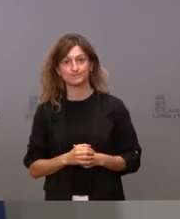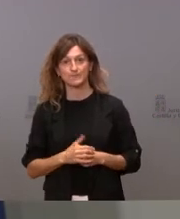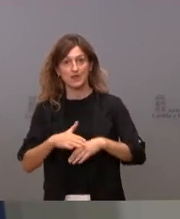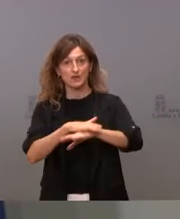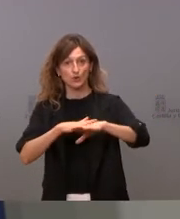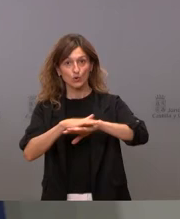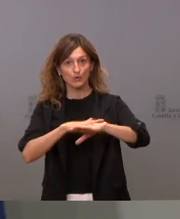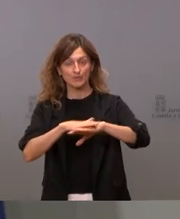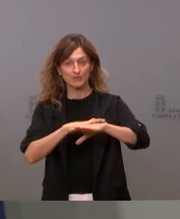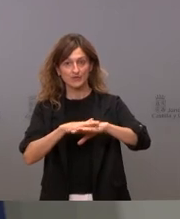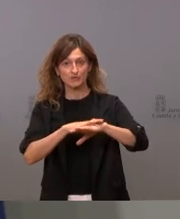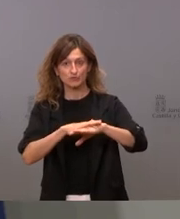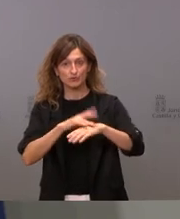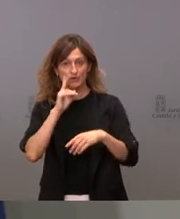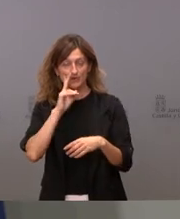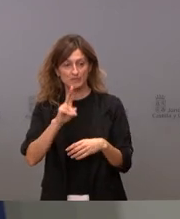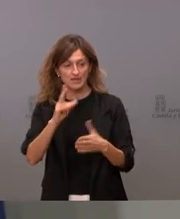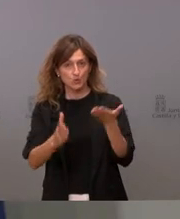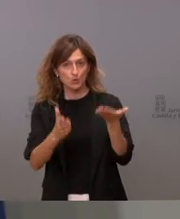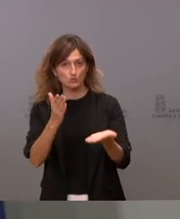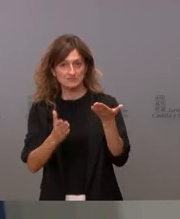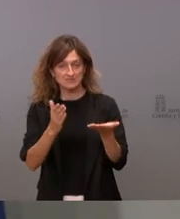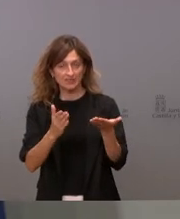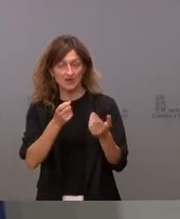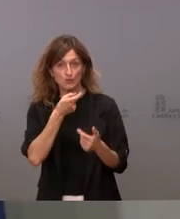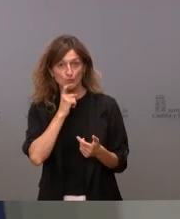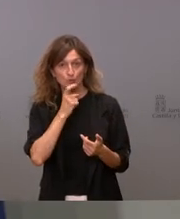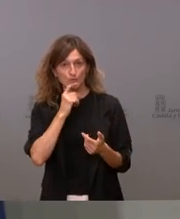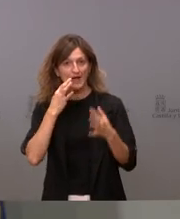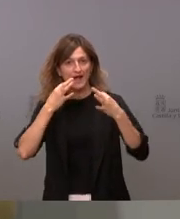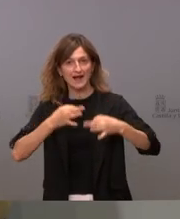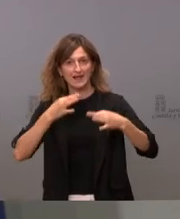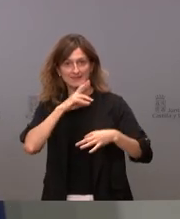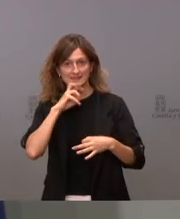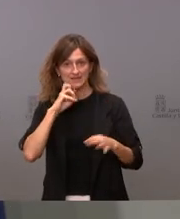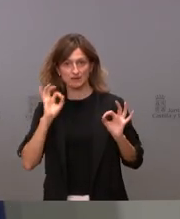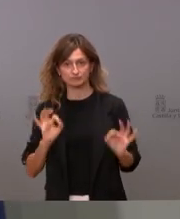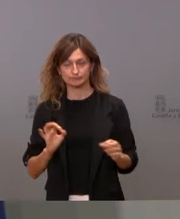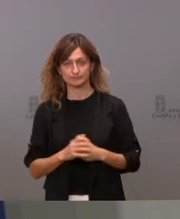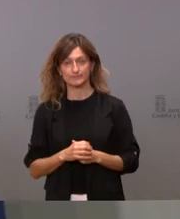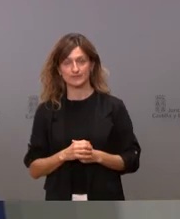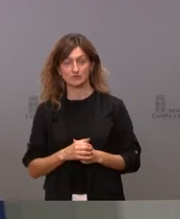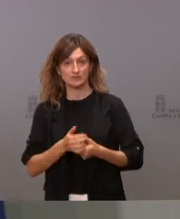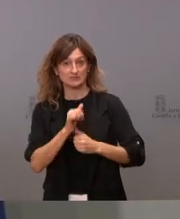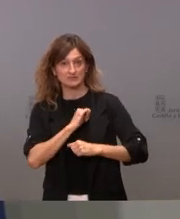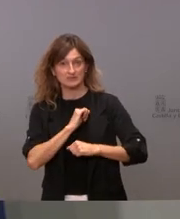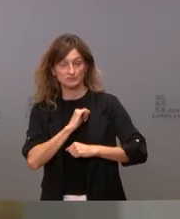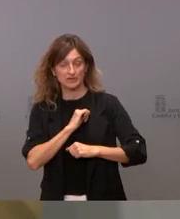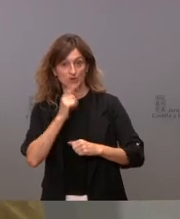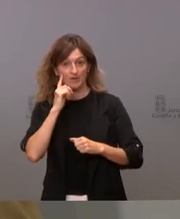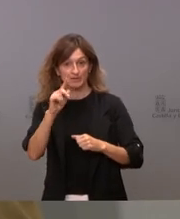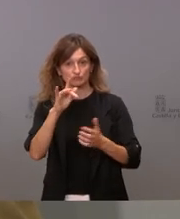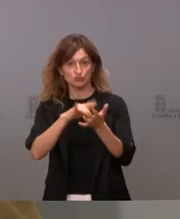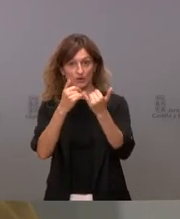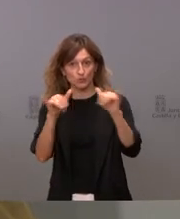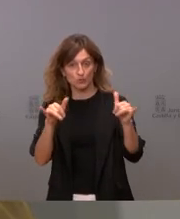no ve la justicia nada más que como una garantía y por tanto lo que espera es que se celebre el juicio